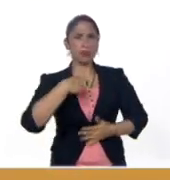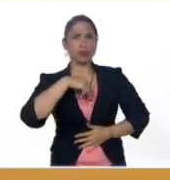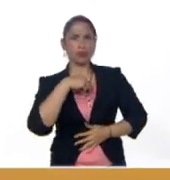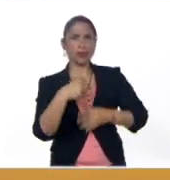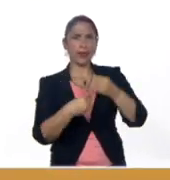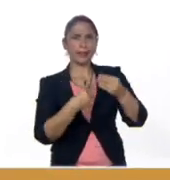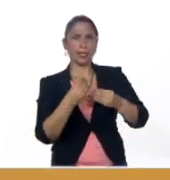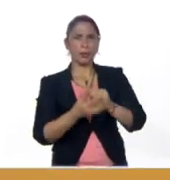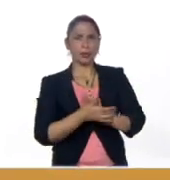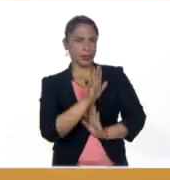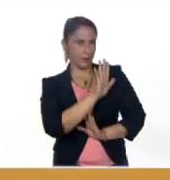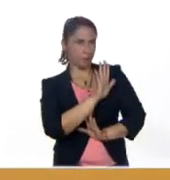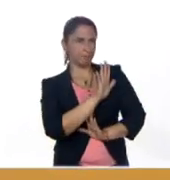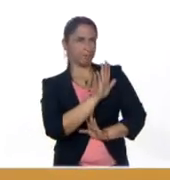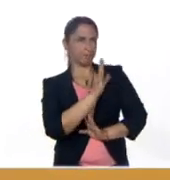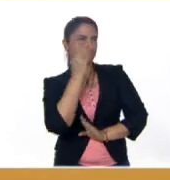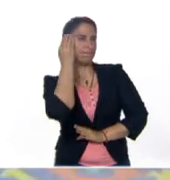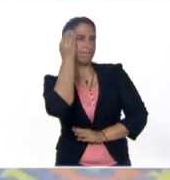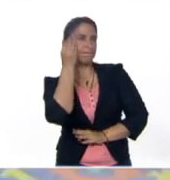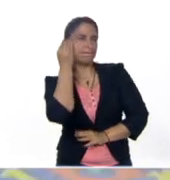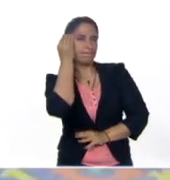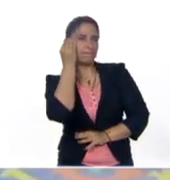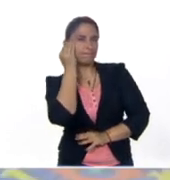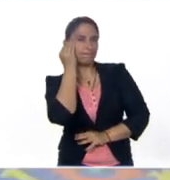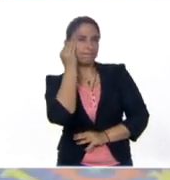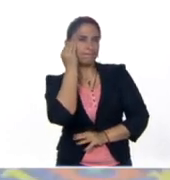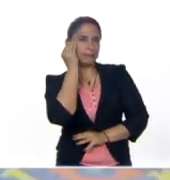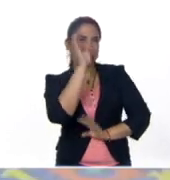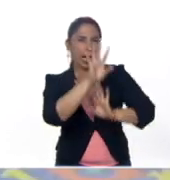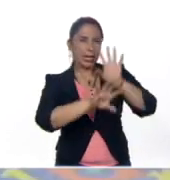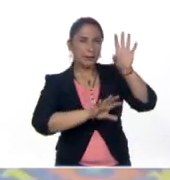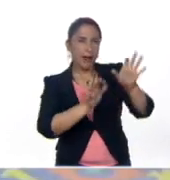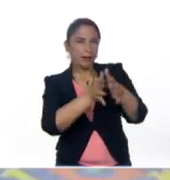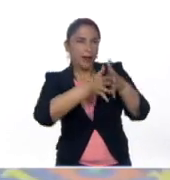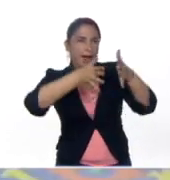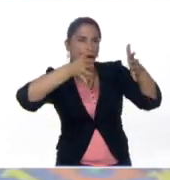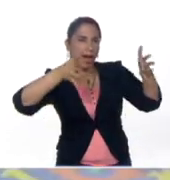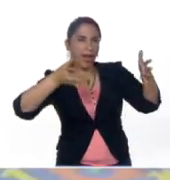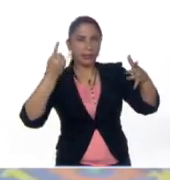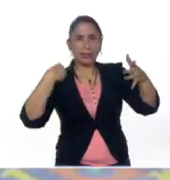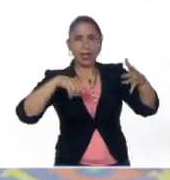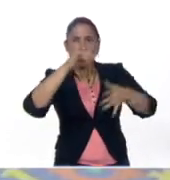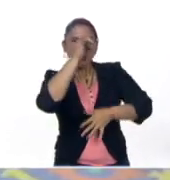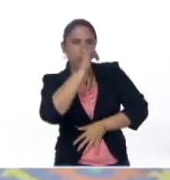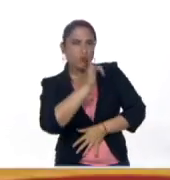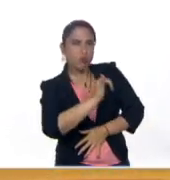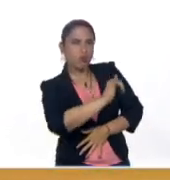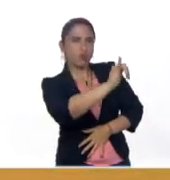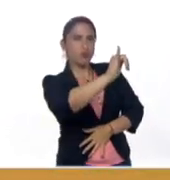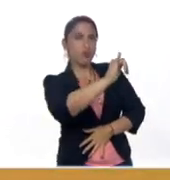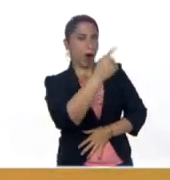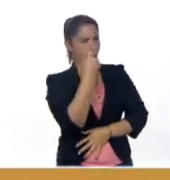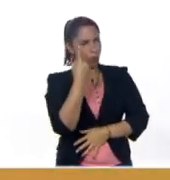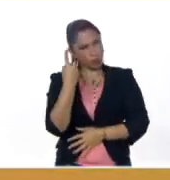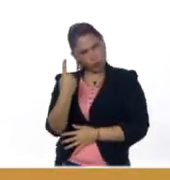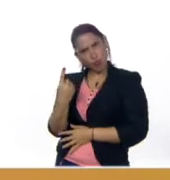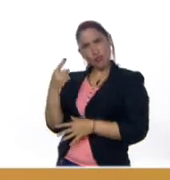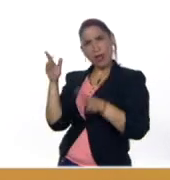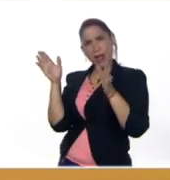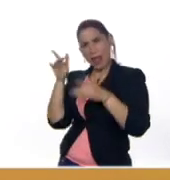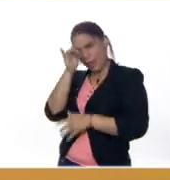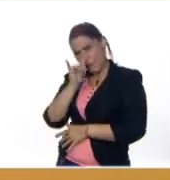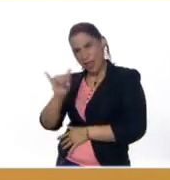de... Ay, ese animal que es así grandotote y que tiene una trompa. Un elefante. Ajá.